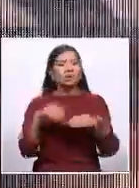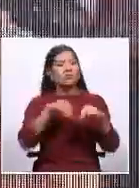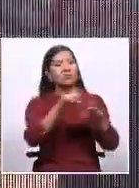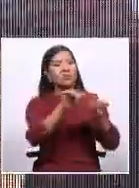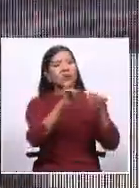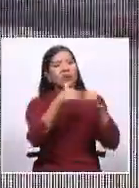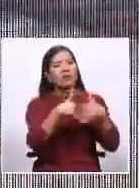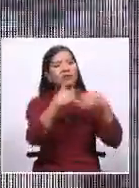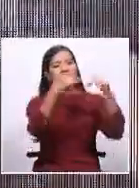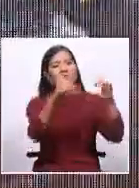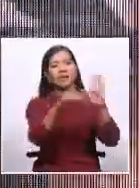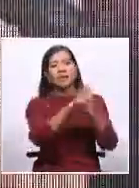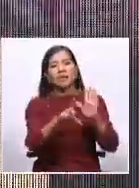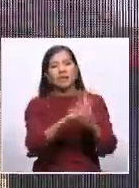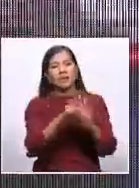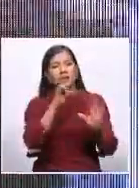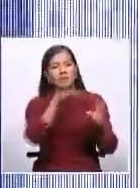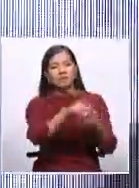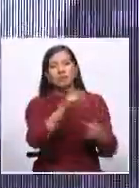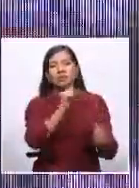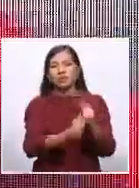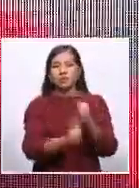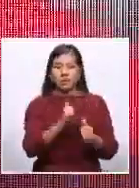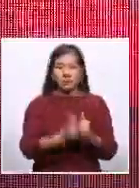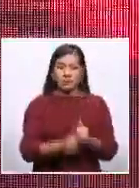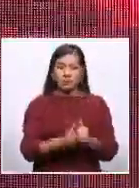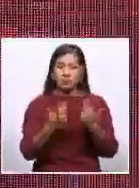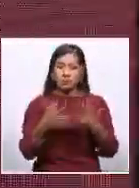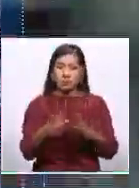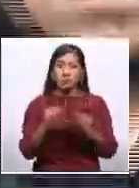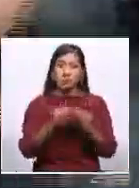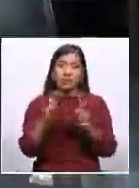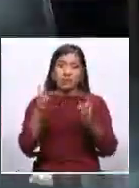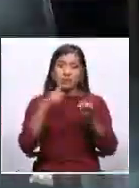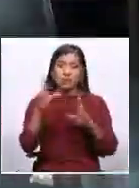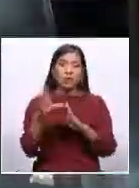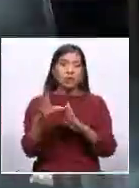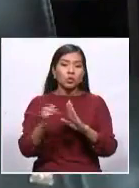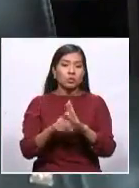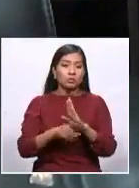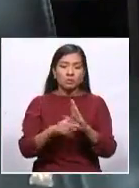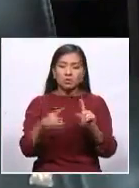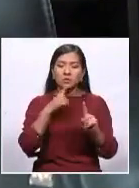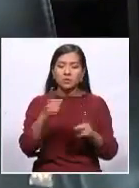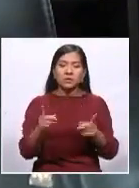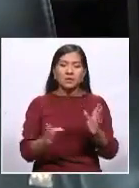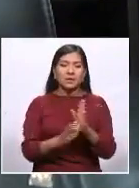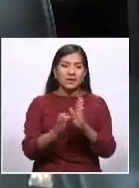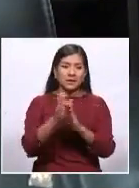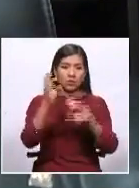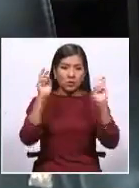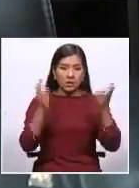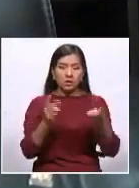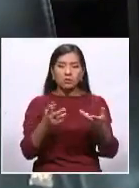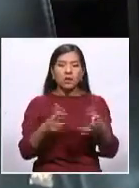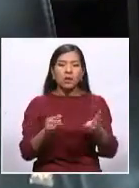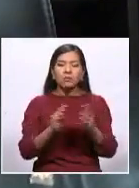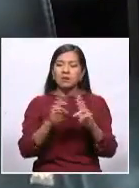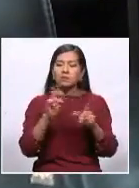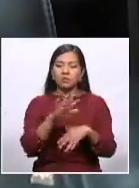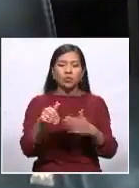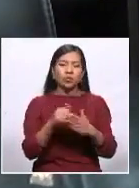Asamblea Legislativa, cuando, de acuerdo a lo que usted mismo mencionaba en la Constitución, el tema del censo es un tema, es una competencia